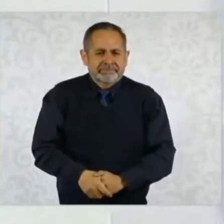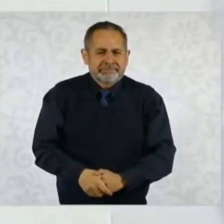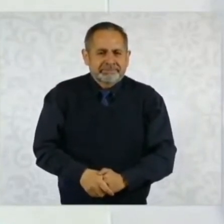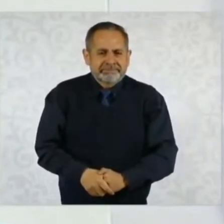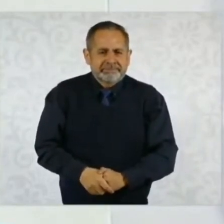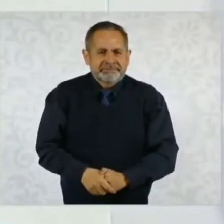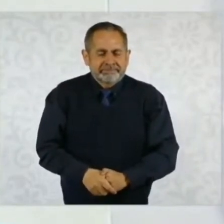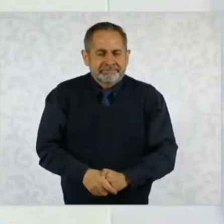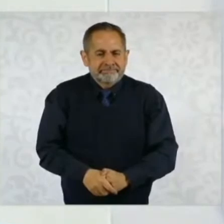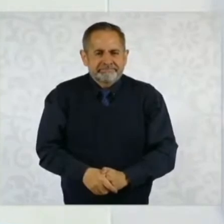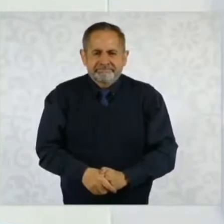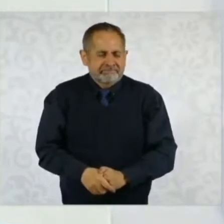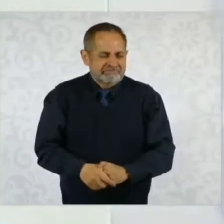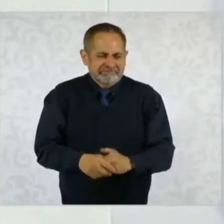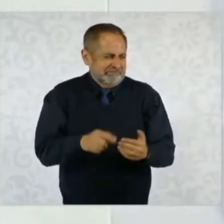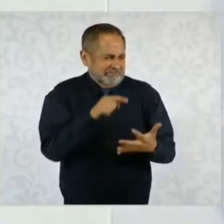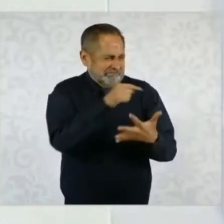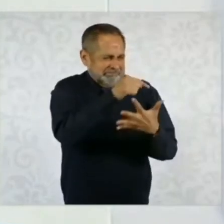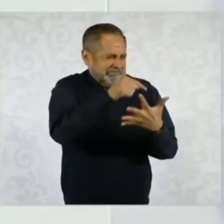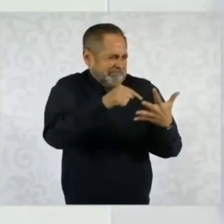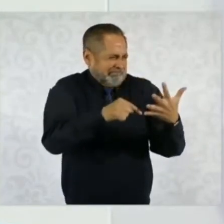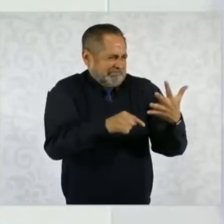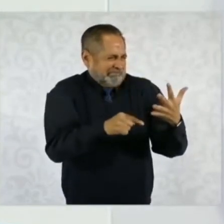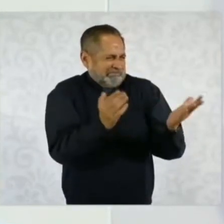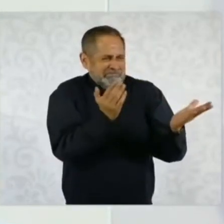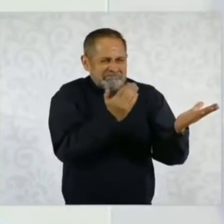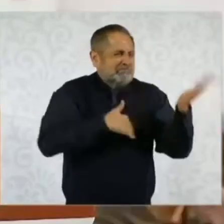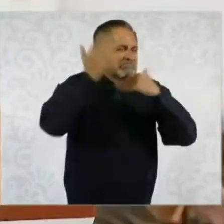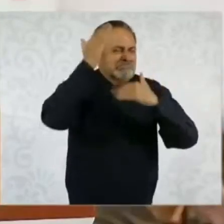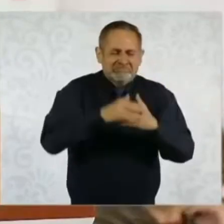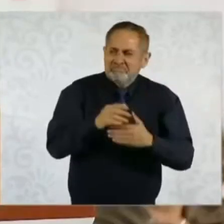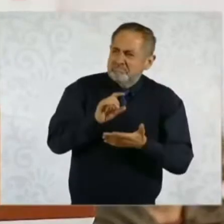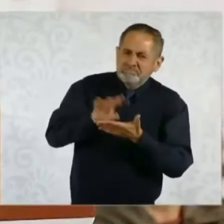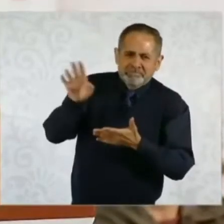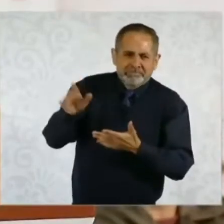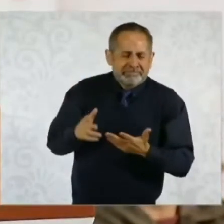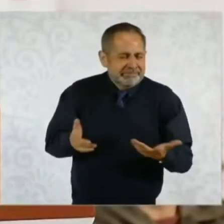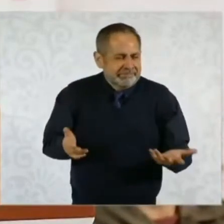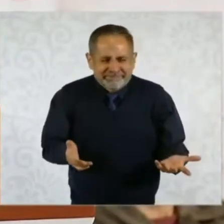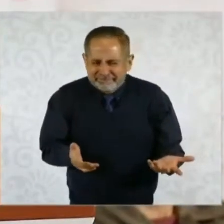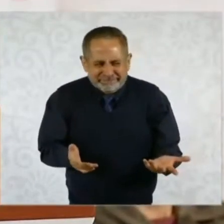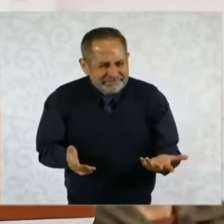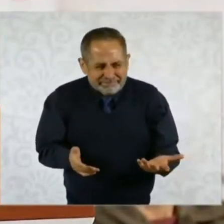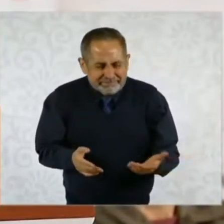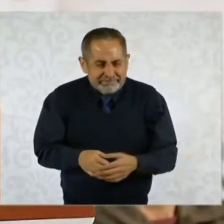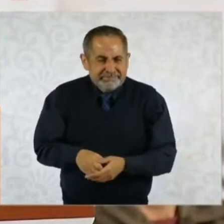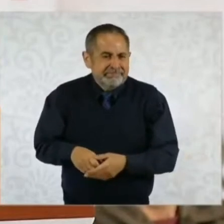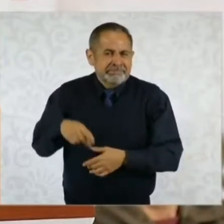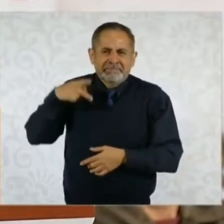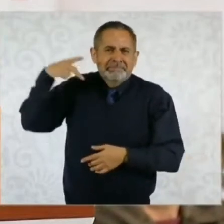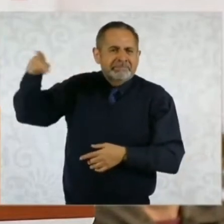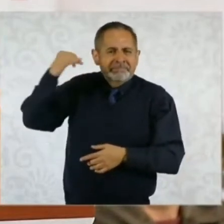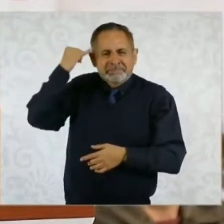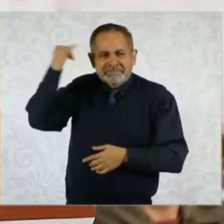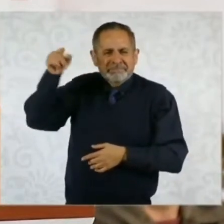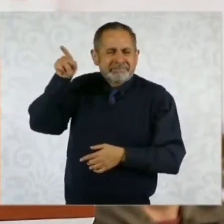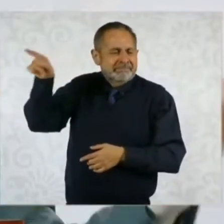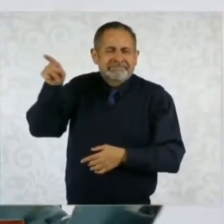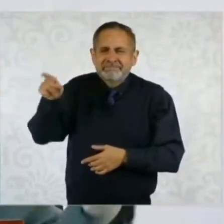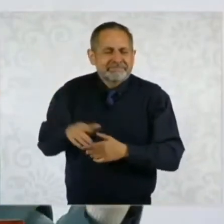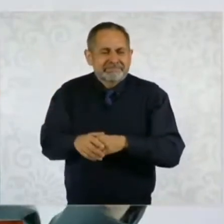En muchos sentidos, esta visión de que desde